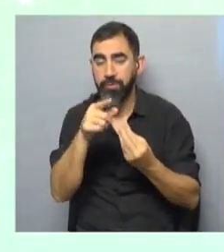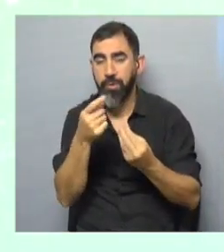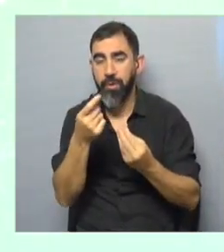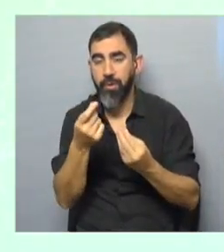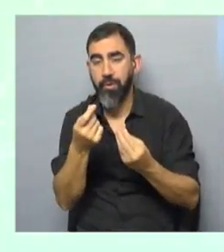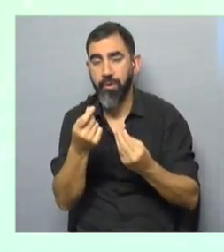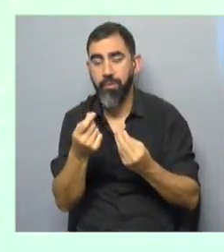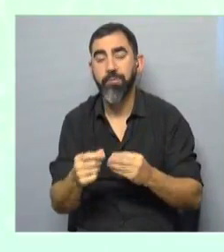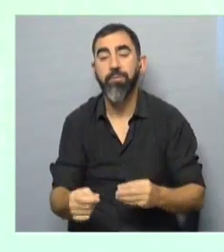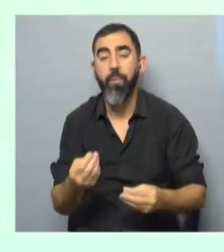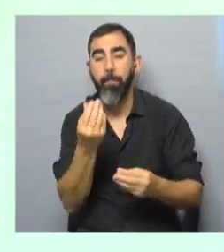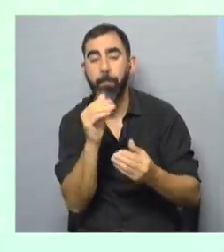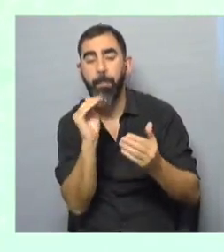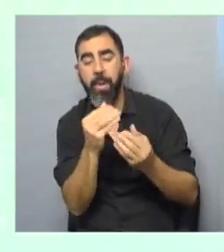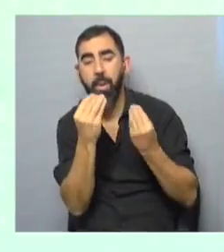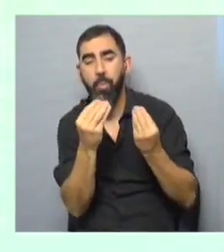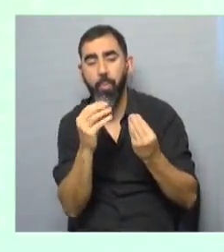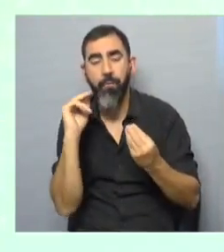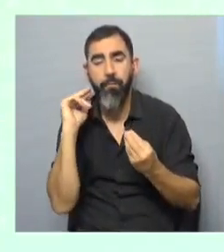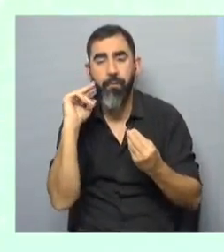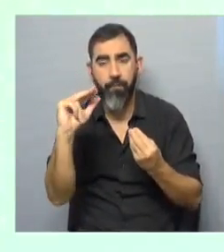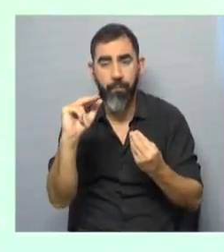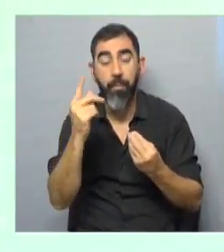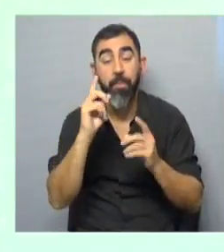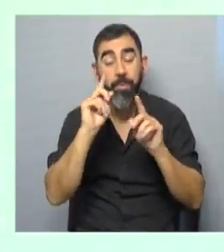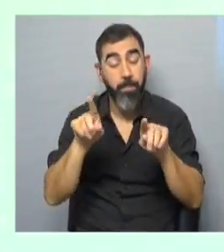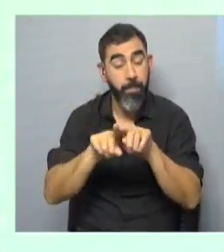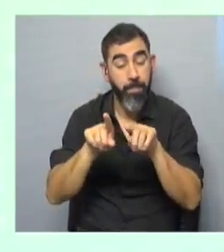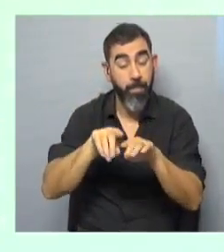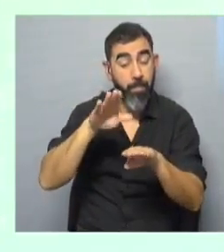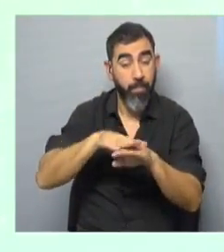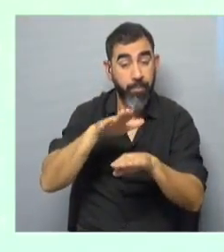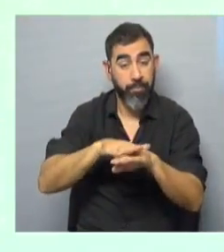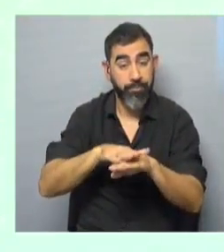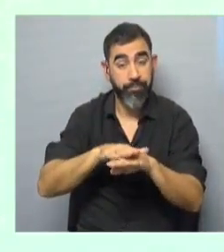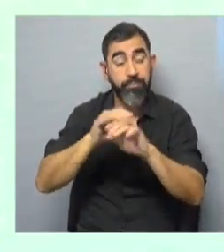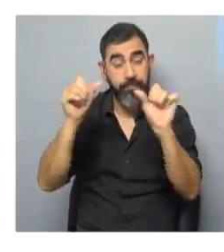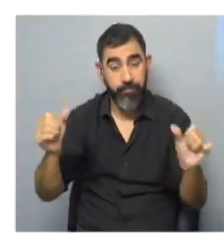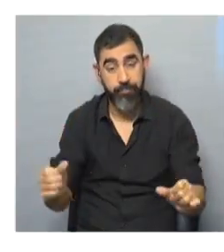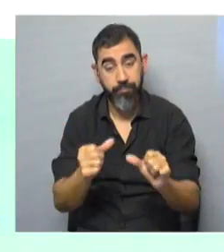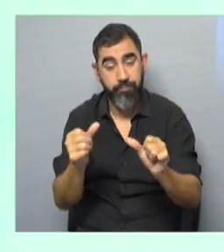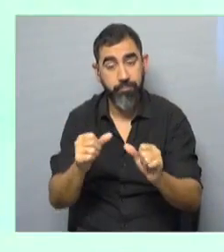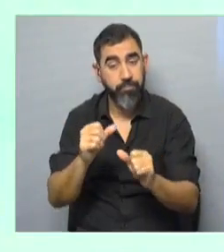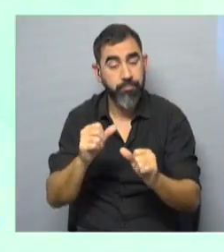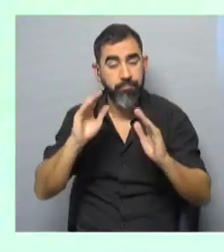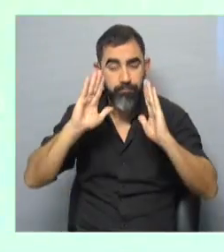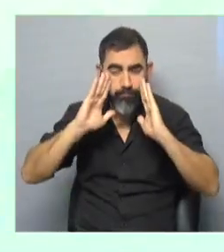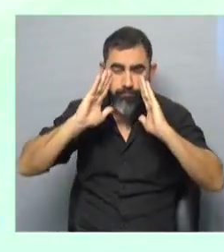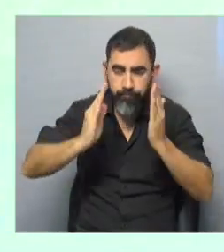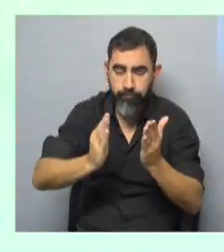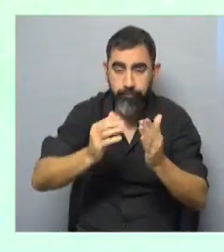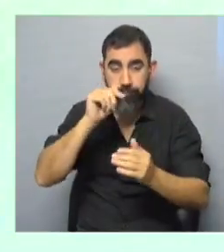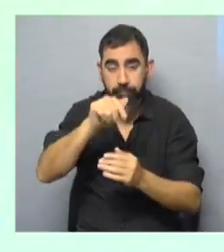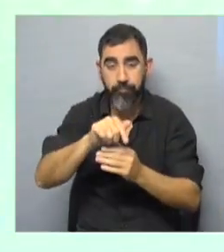fondos de carácter permanente. Pero simultáneamente con eso se ha hecho mucho hincapié que esta es